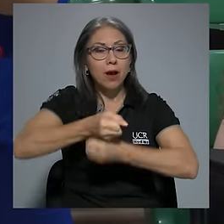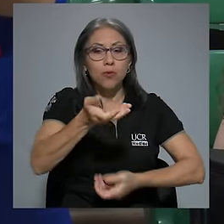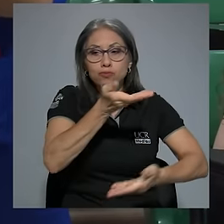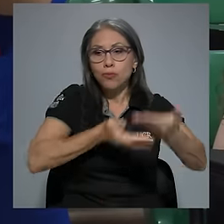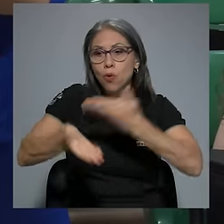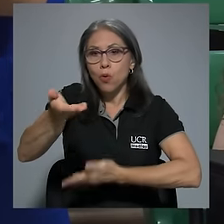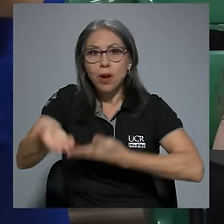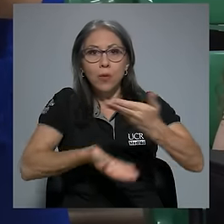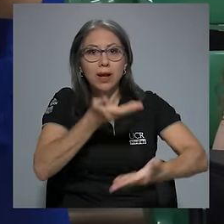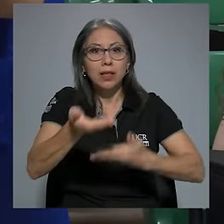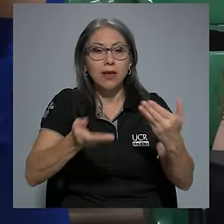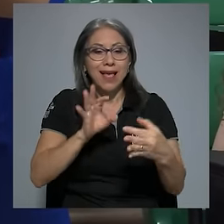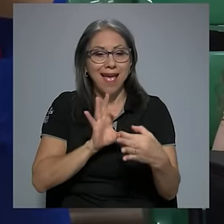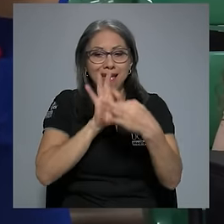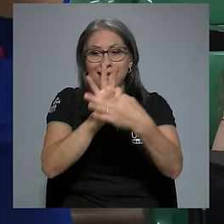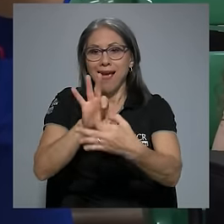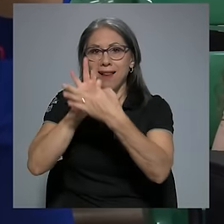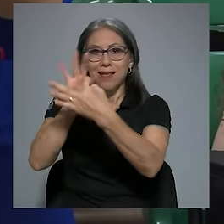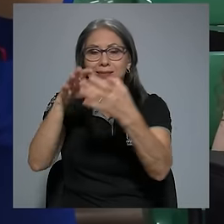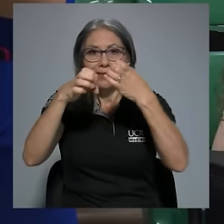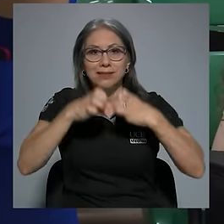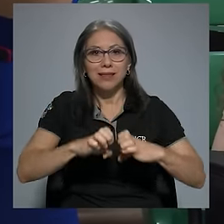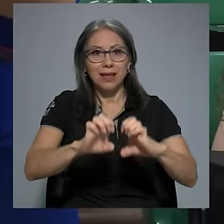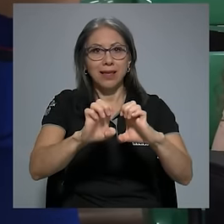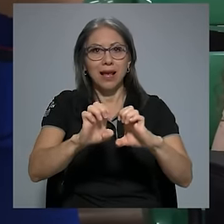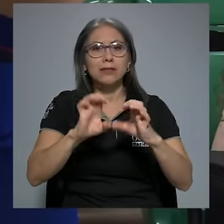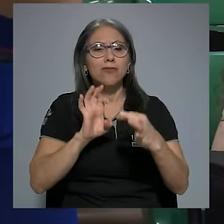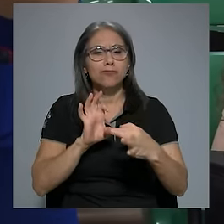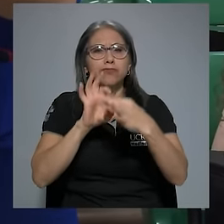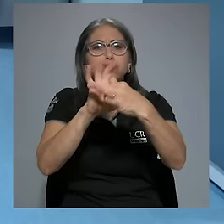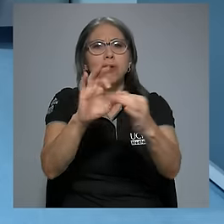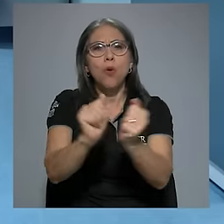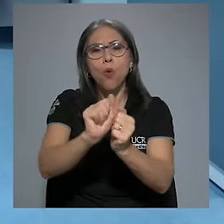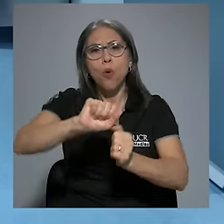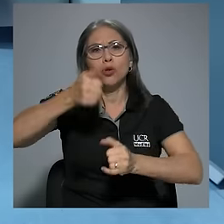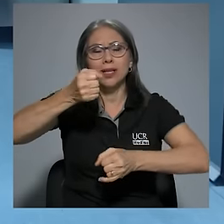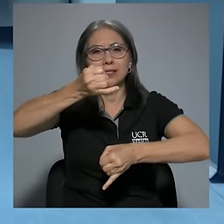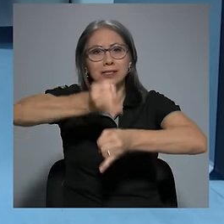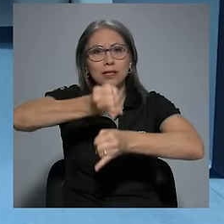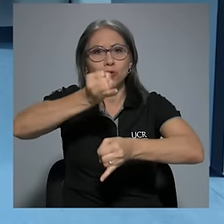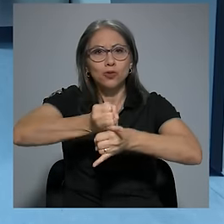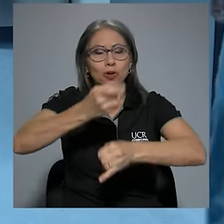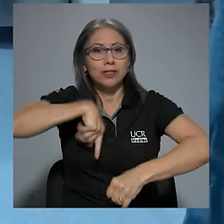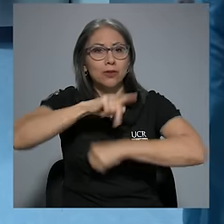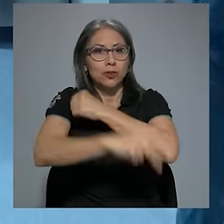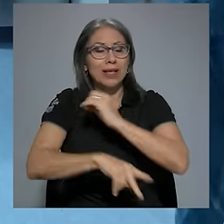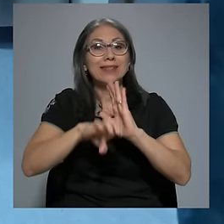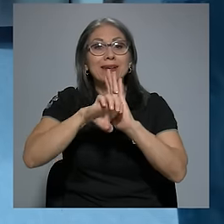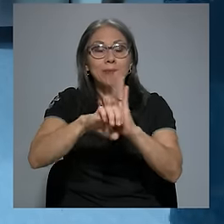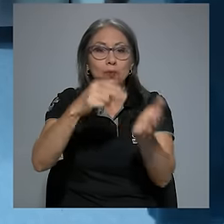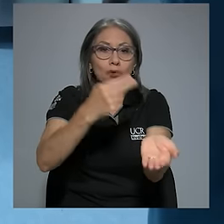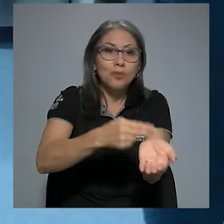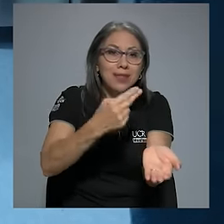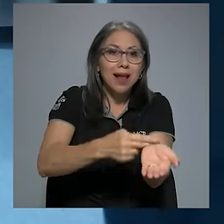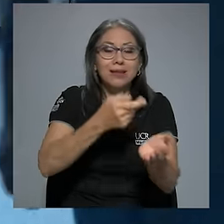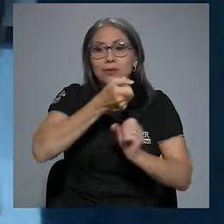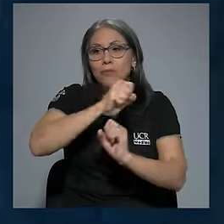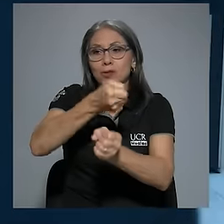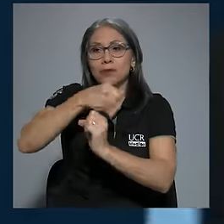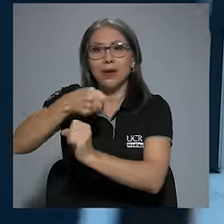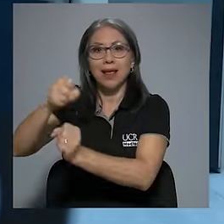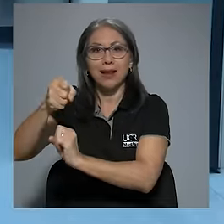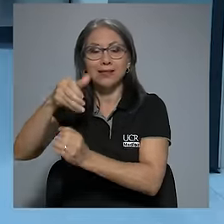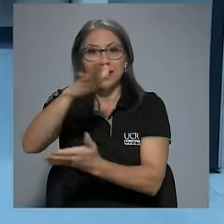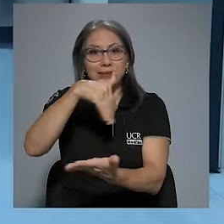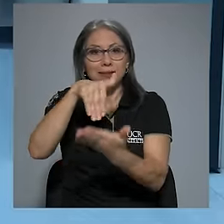colaborativo y de alianzas estratégicas con otras instituciones de nuestro país como hospitales, municipalidades y